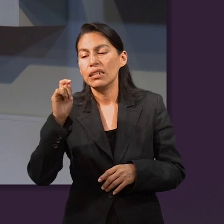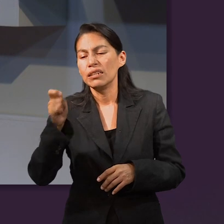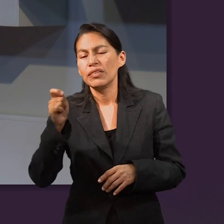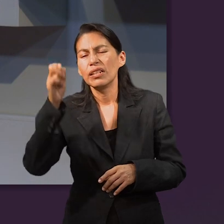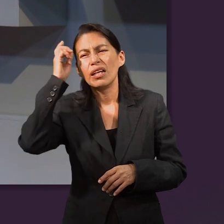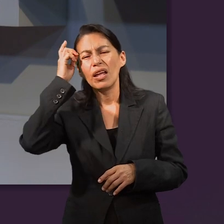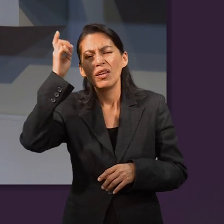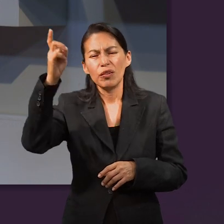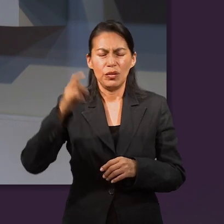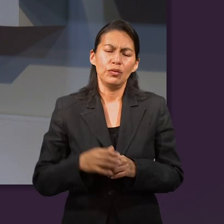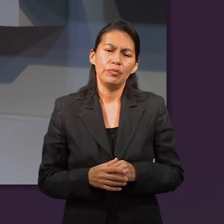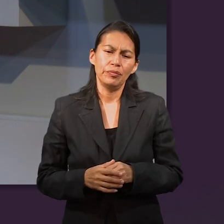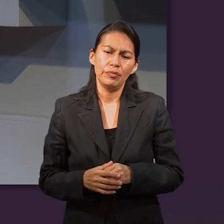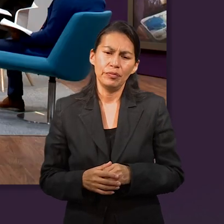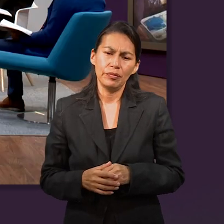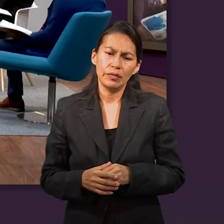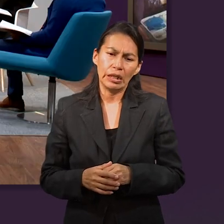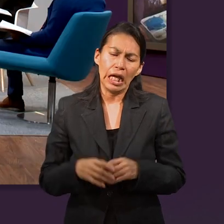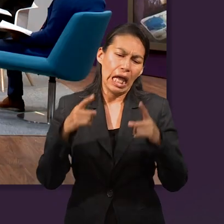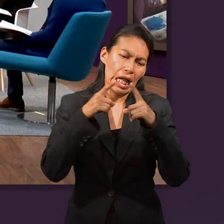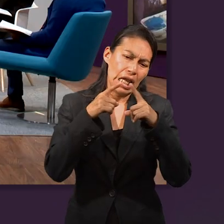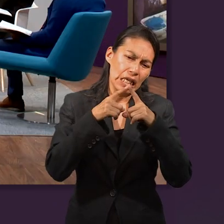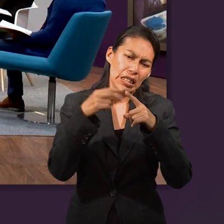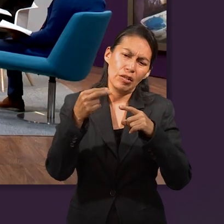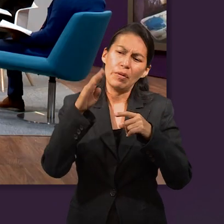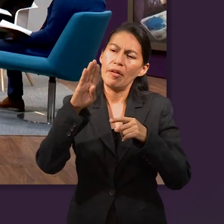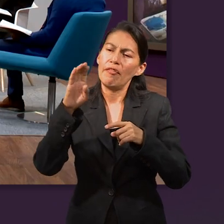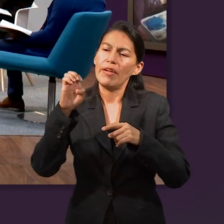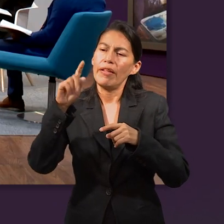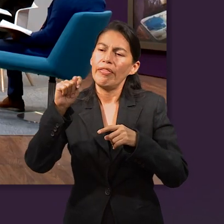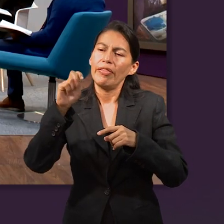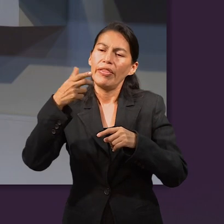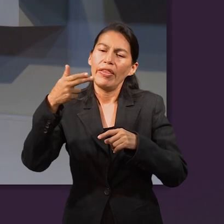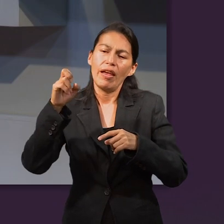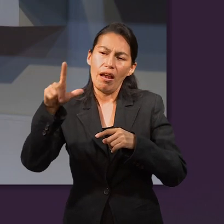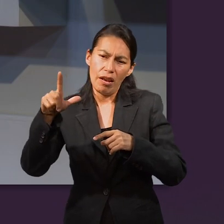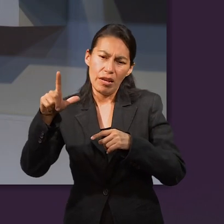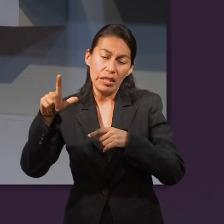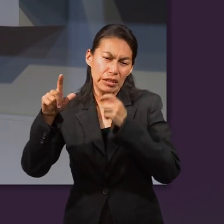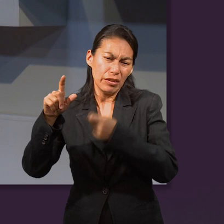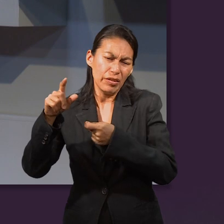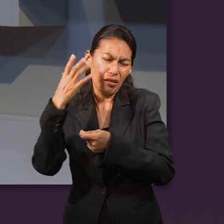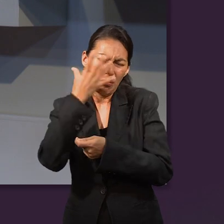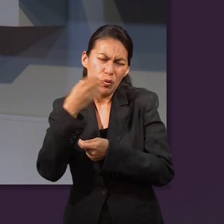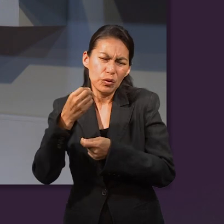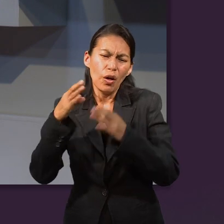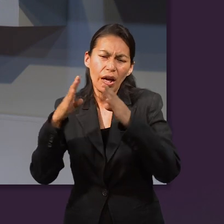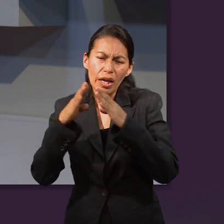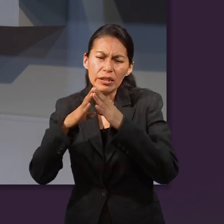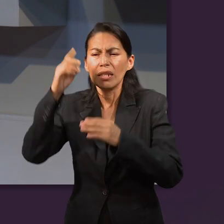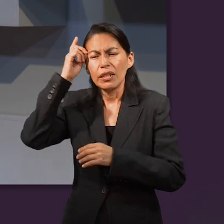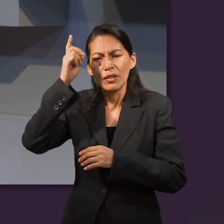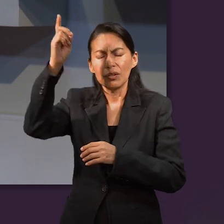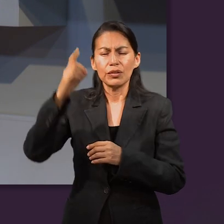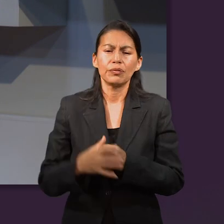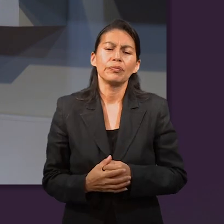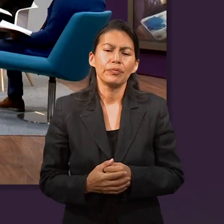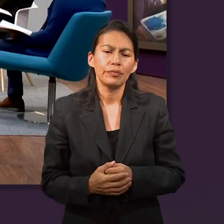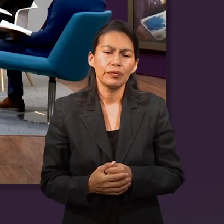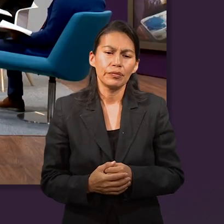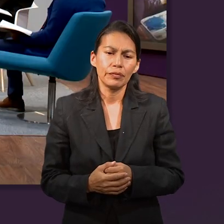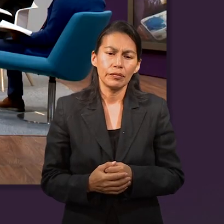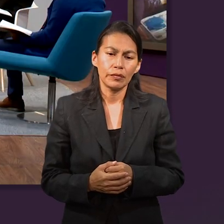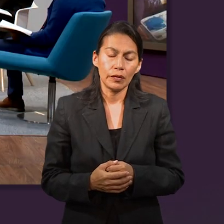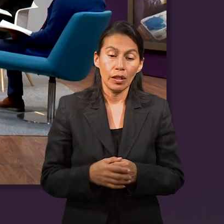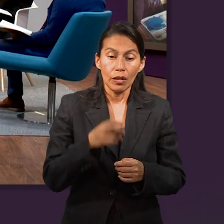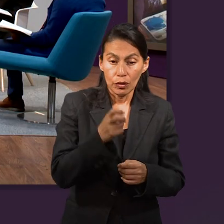determinación Él, tiene que ver con Dios. Entonces hay iglesias, de hecho, que se llaman así, Betel, porque es un significado muy bonito, la casa de